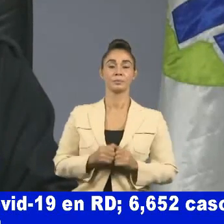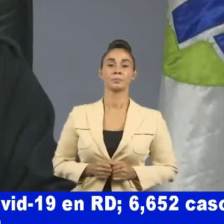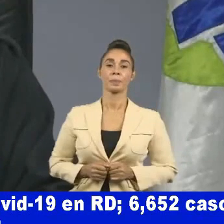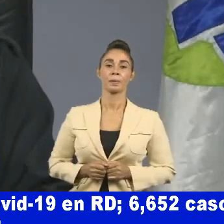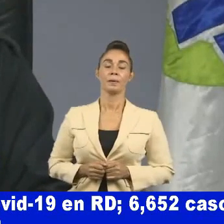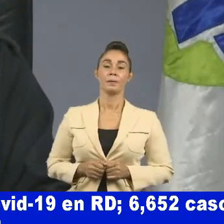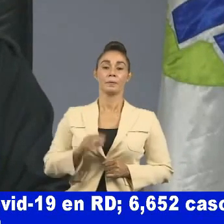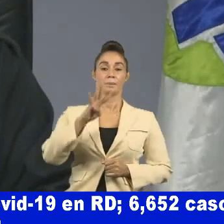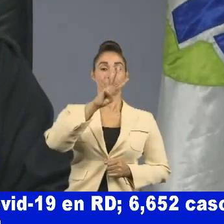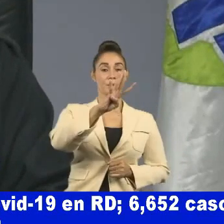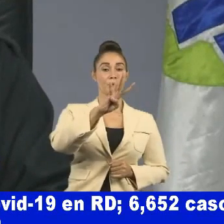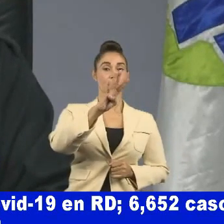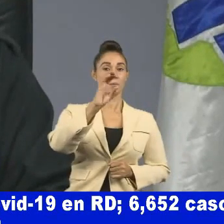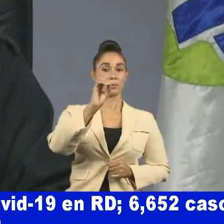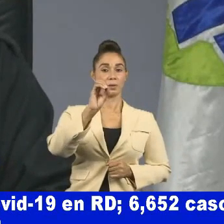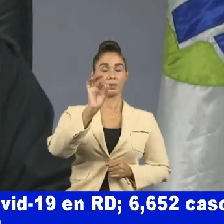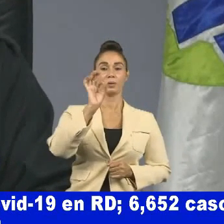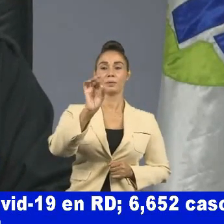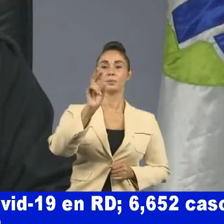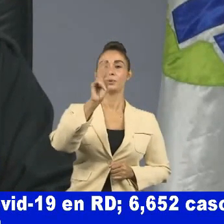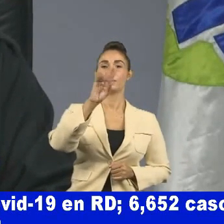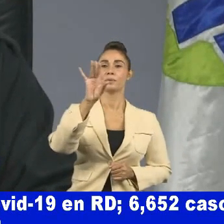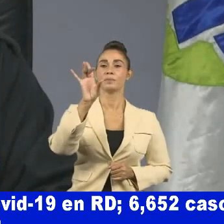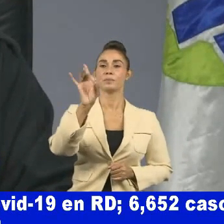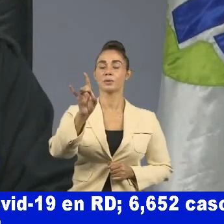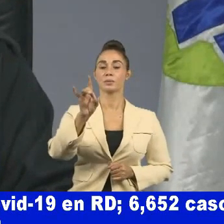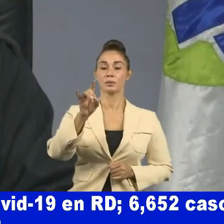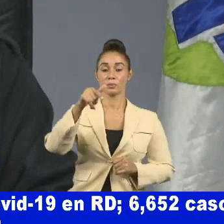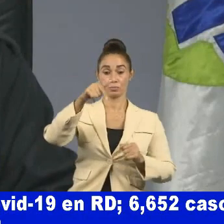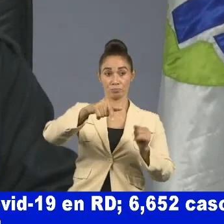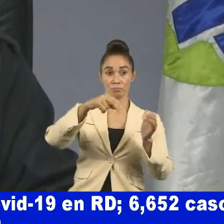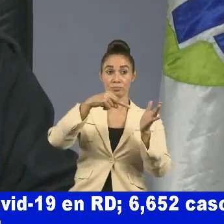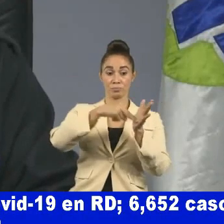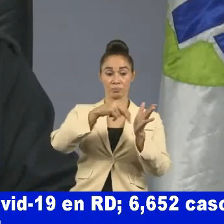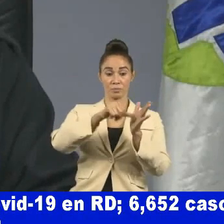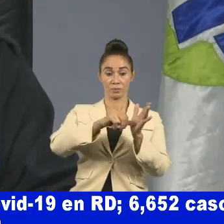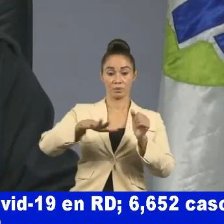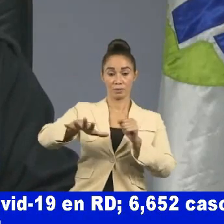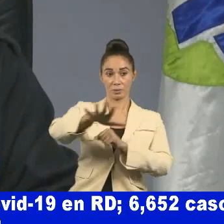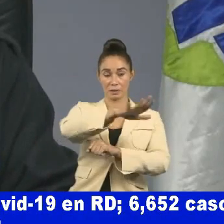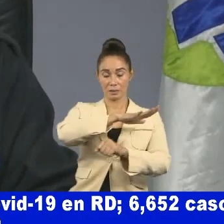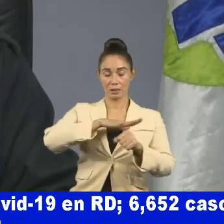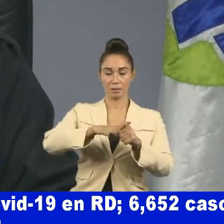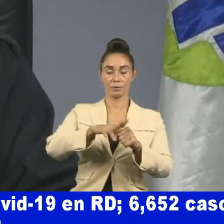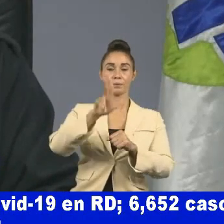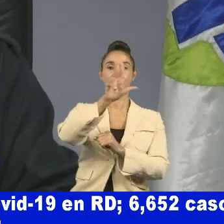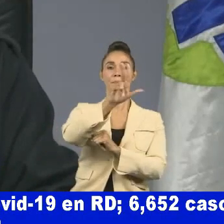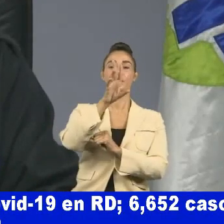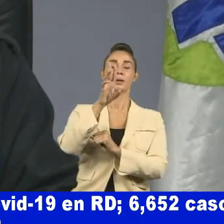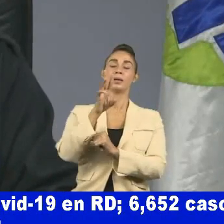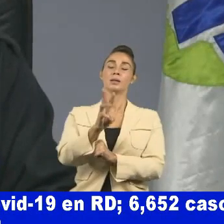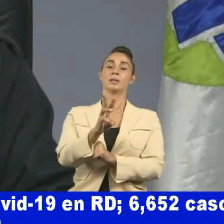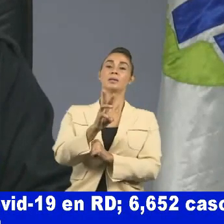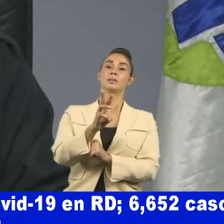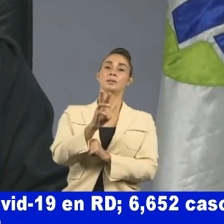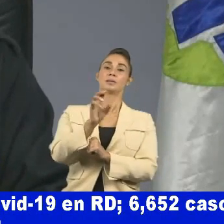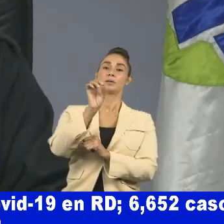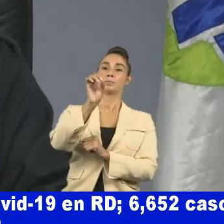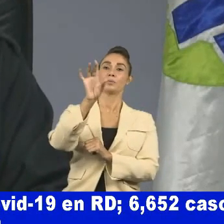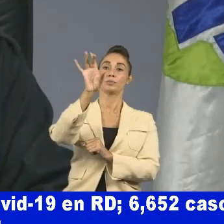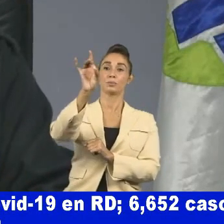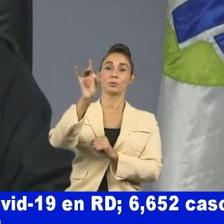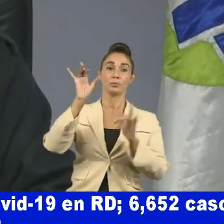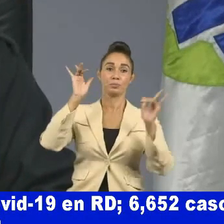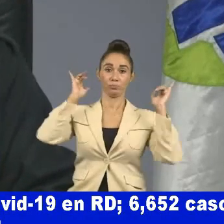el 40.28 de ellos en el Gran Santo Domingo el 36.8 en Santiago